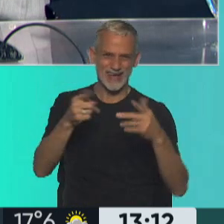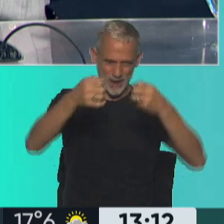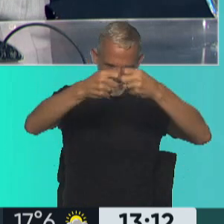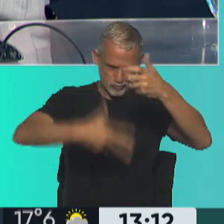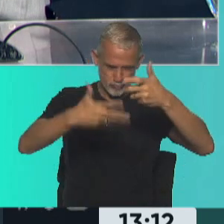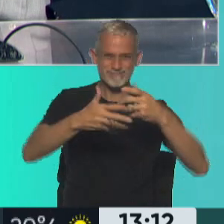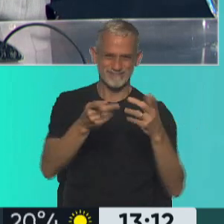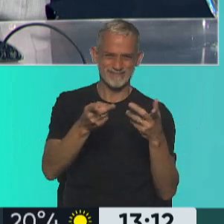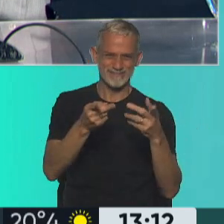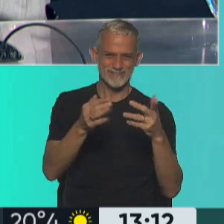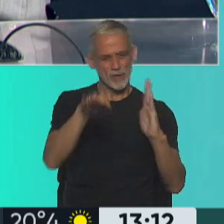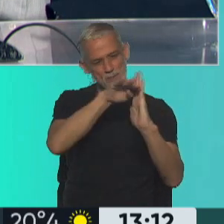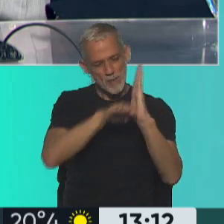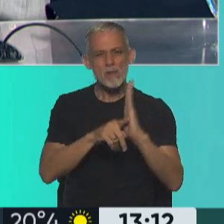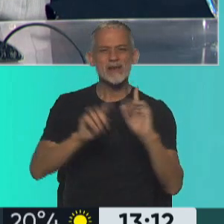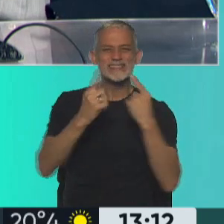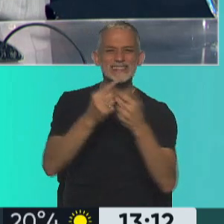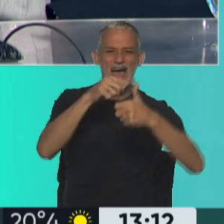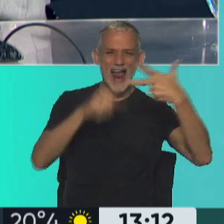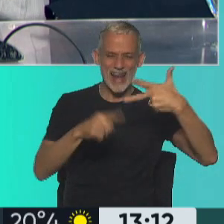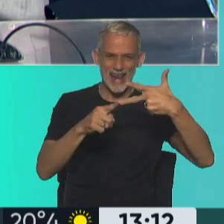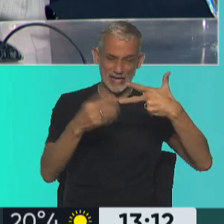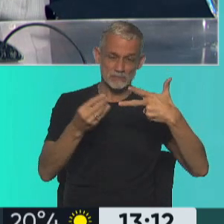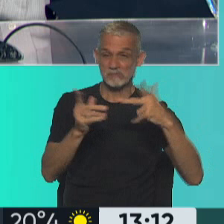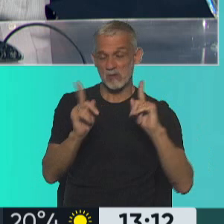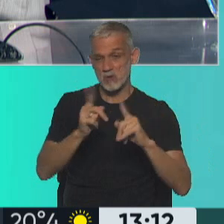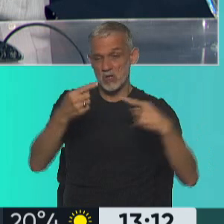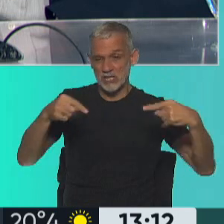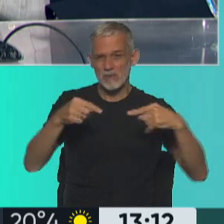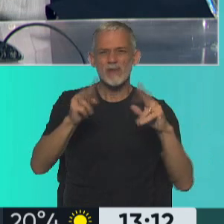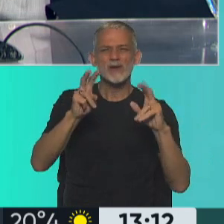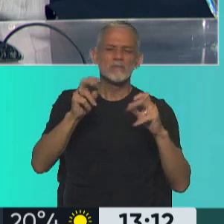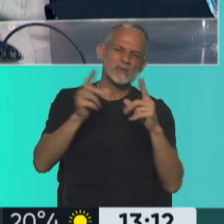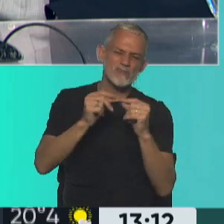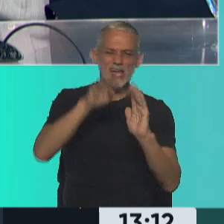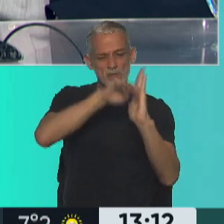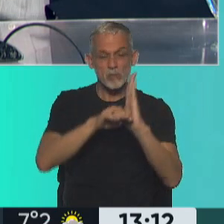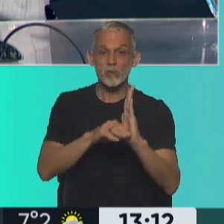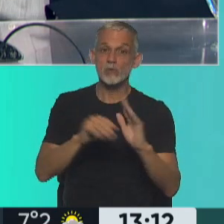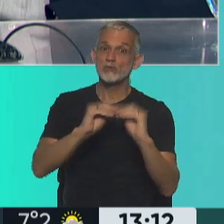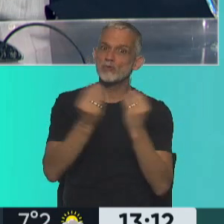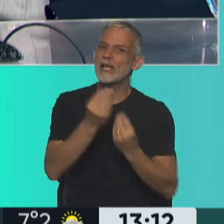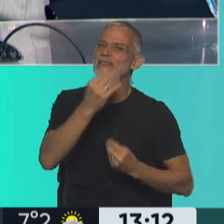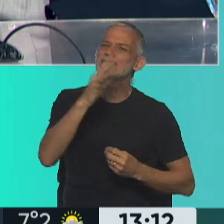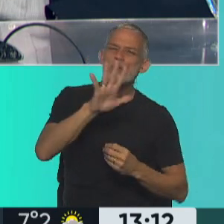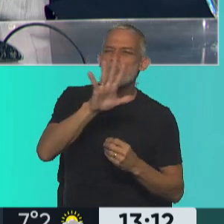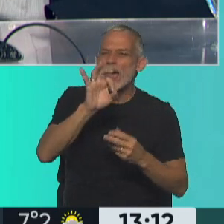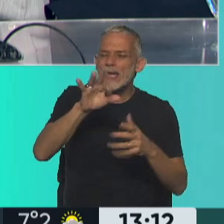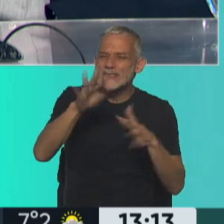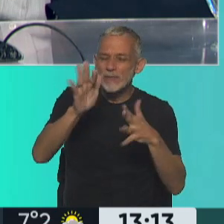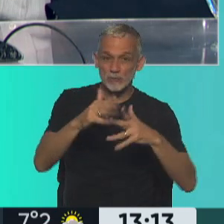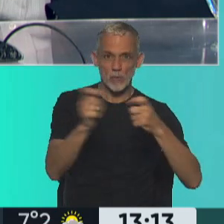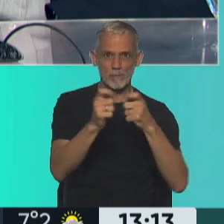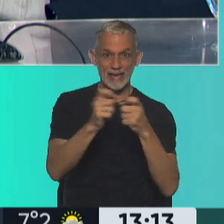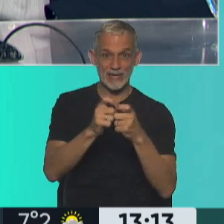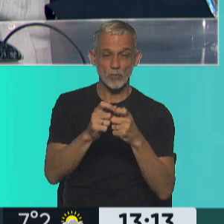direcciones de las salas en donde se realizan, algunas cuestiones de cronograma. Hay más de 50 películas que se van a estar dando